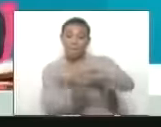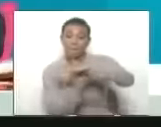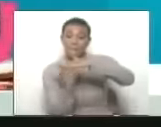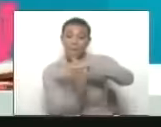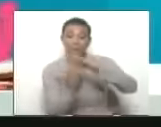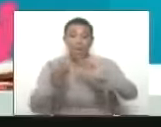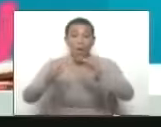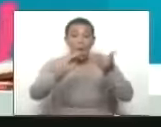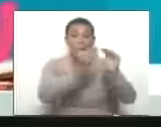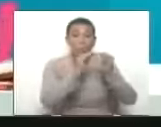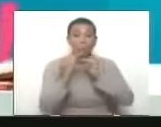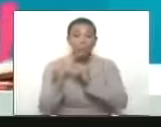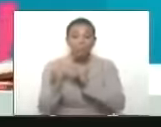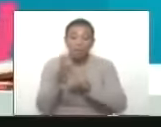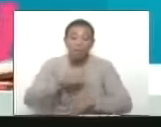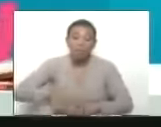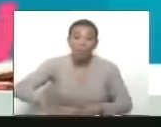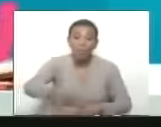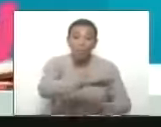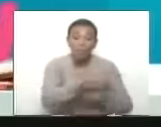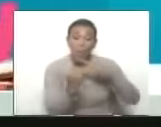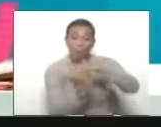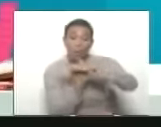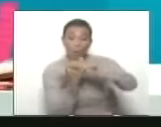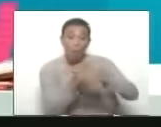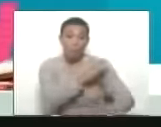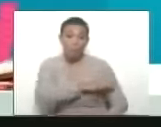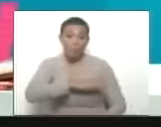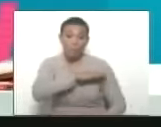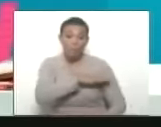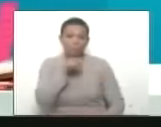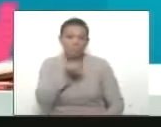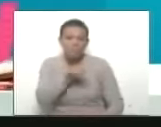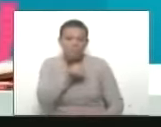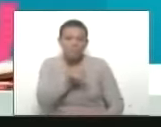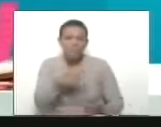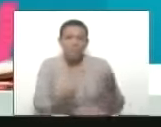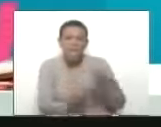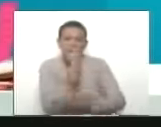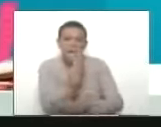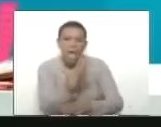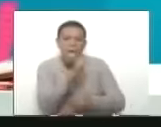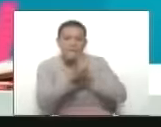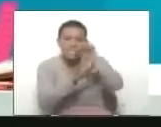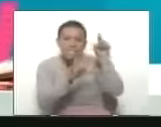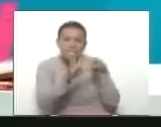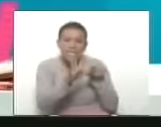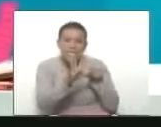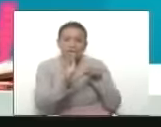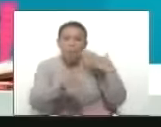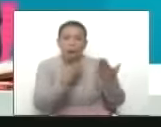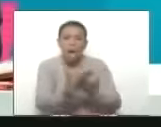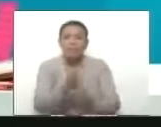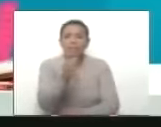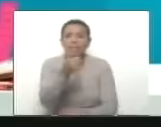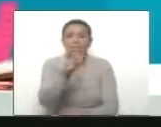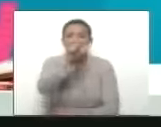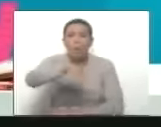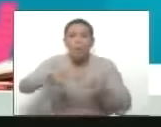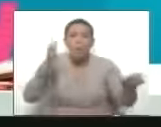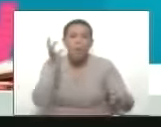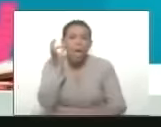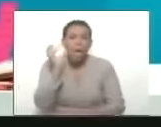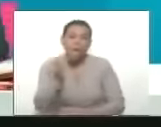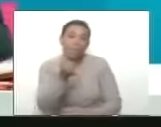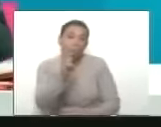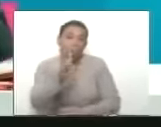mujeres en el territorio un comité de base va a estar conformado entre 5 a 10 mujeres pudiera